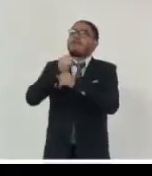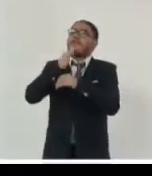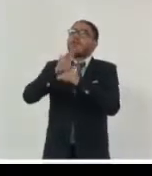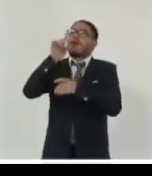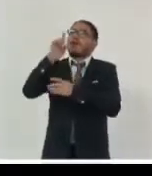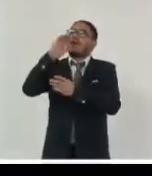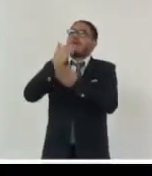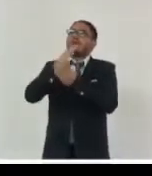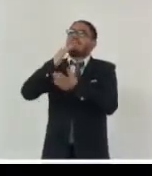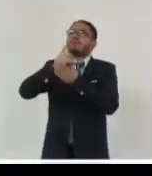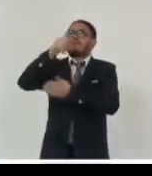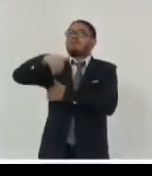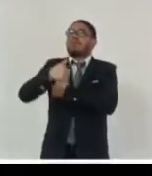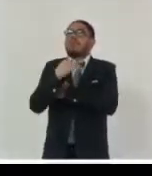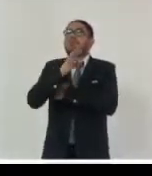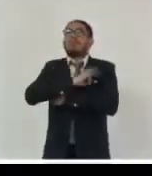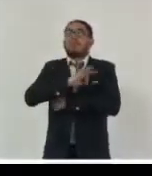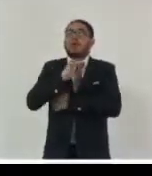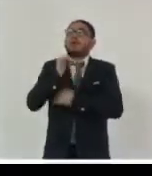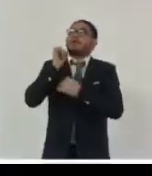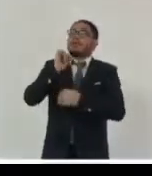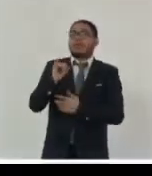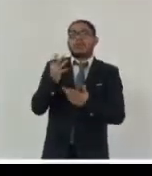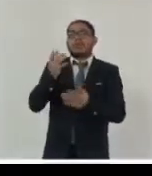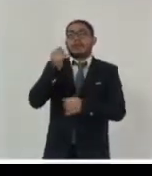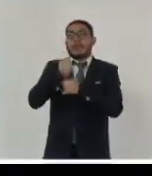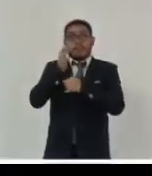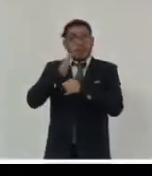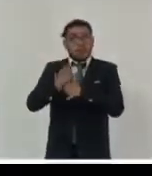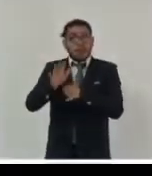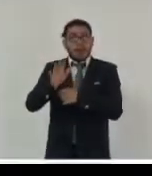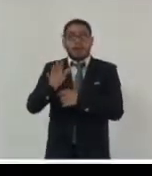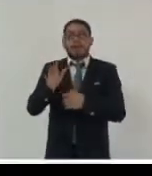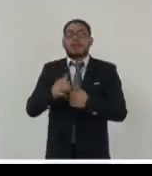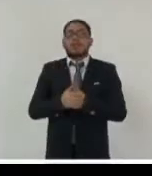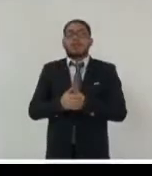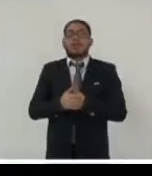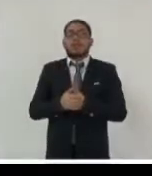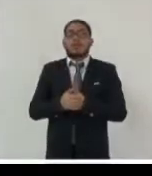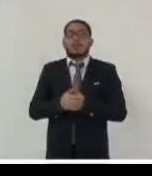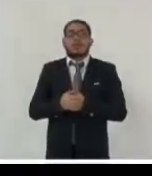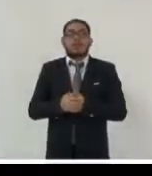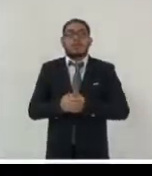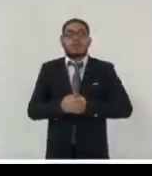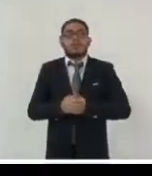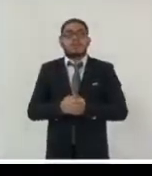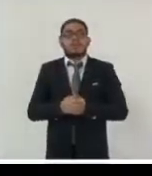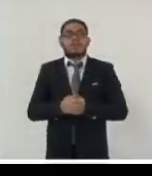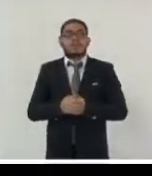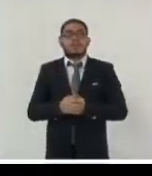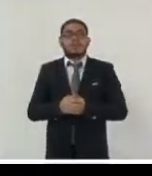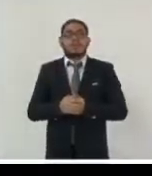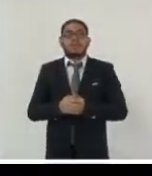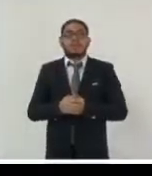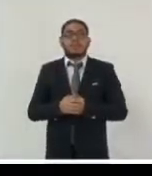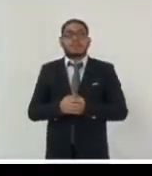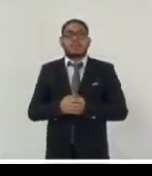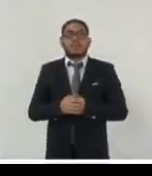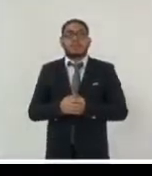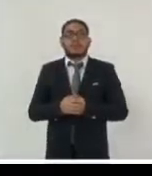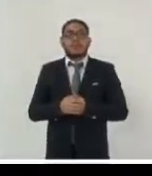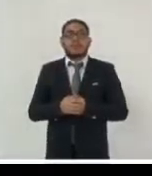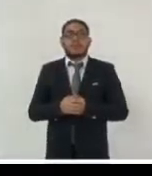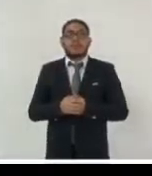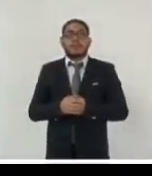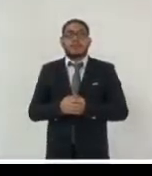tienen y ahí es donde creo que se juega el primer desafío la evaluación sí por supuesto la